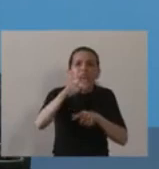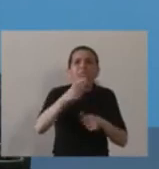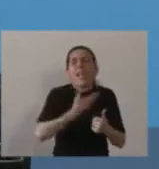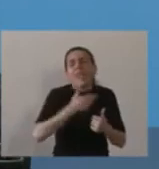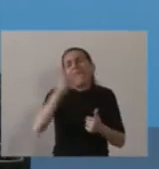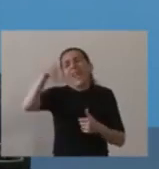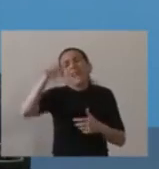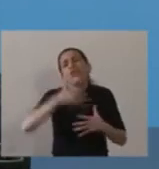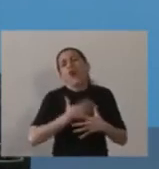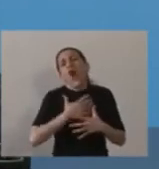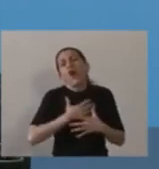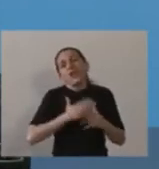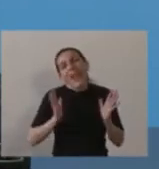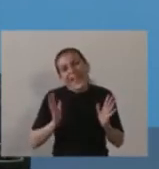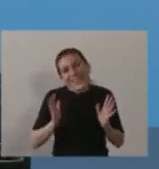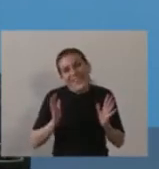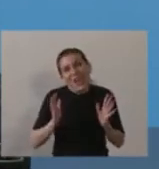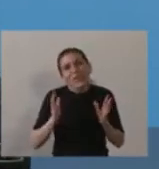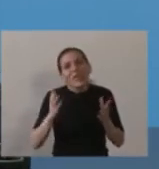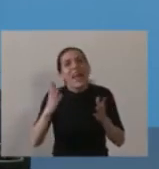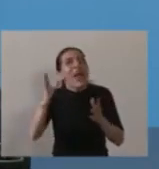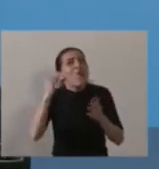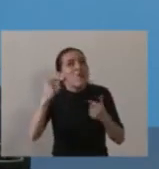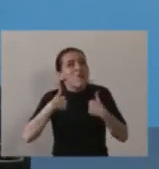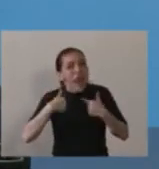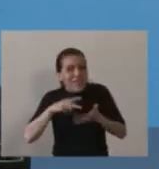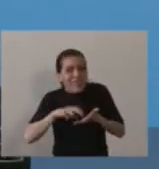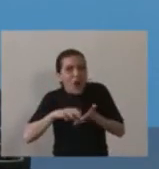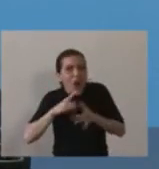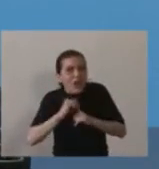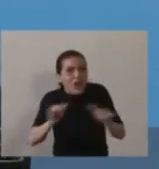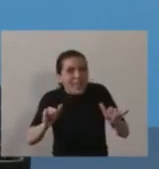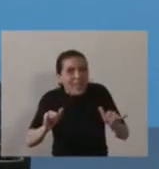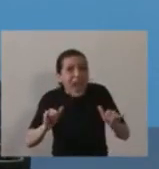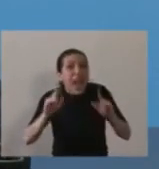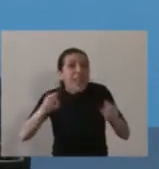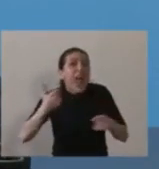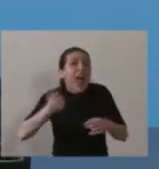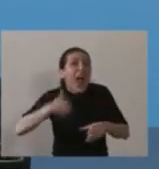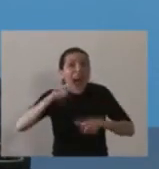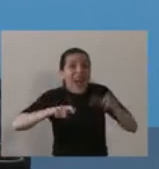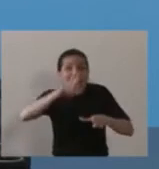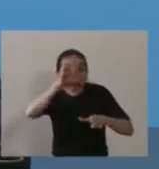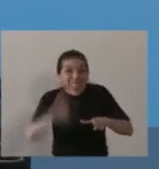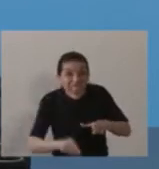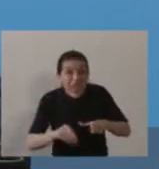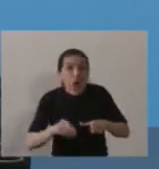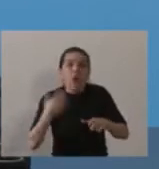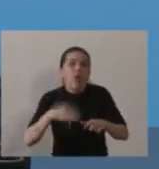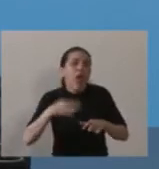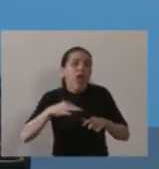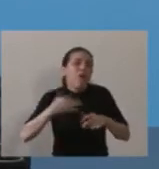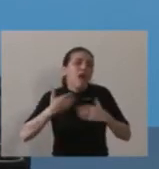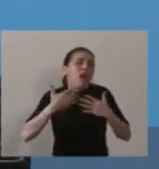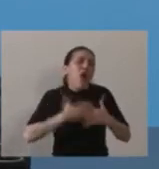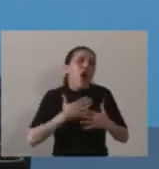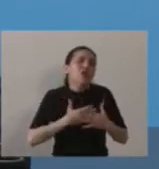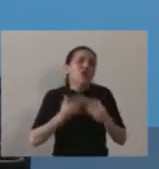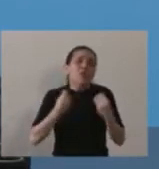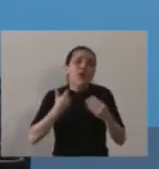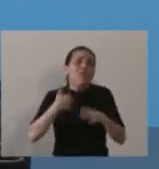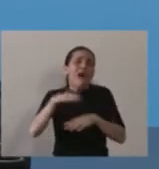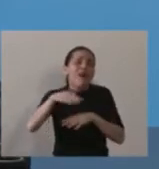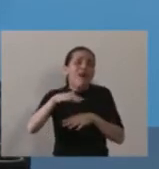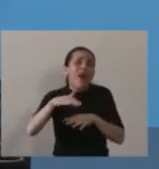muy contentos oyendo esta noticia. Y los argentinos tenemos que estar muy contentos porque estamos dando un paso hacia la soberanía